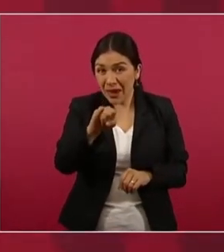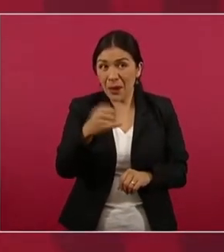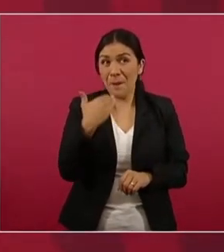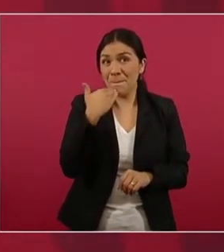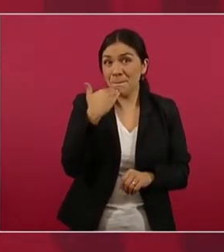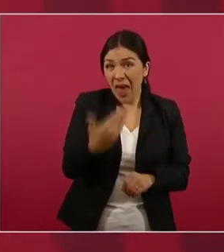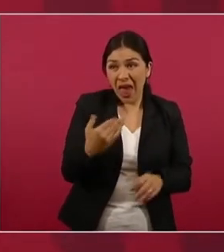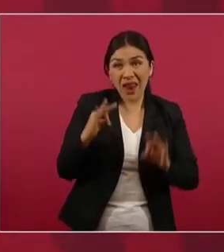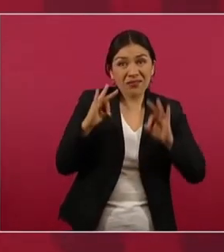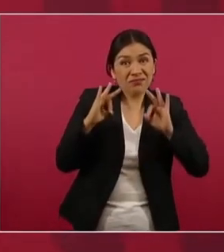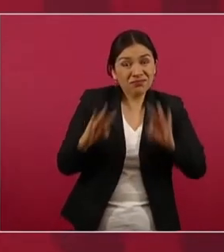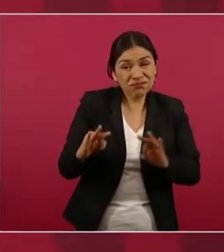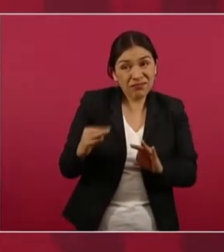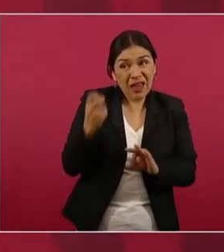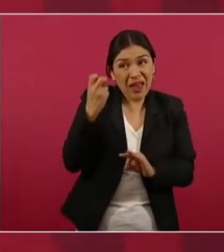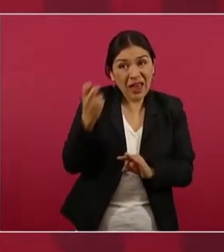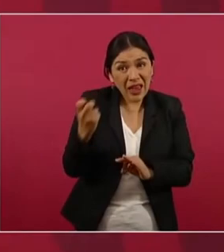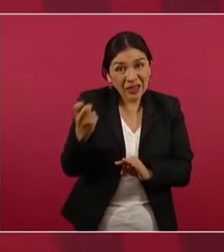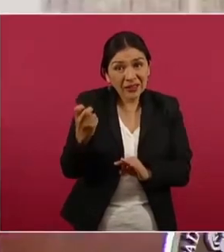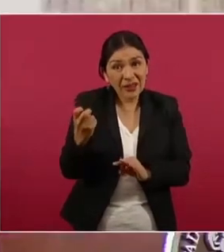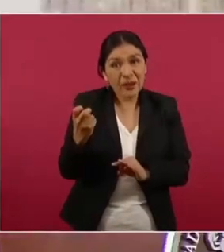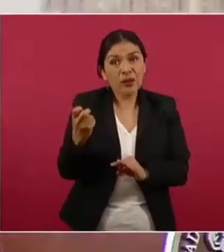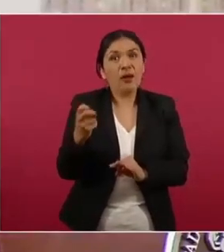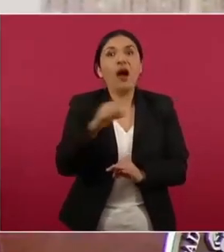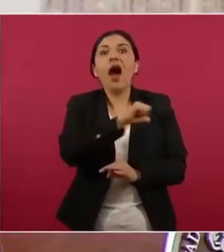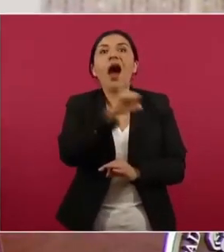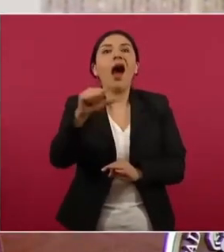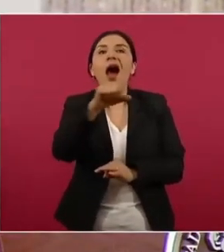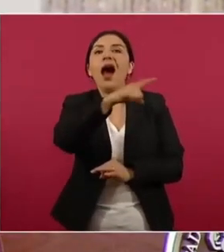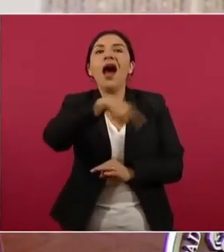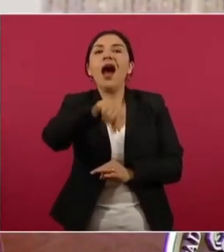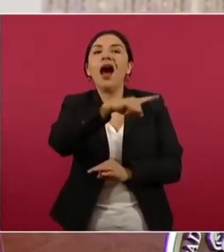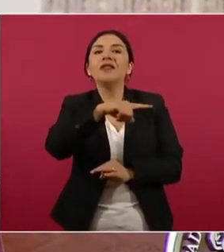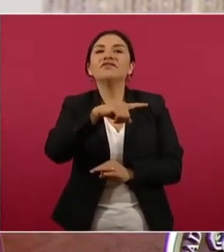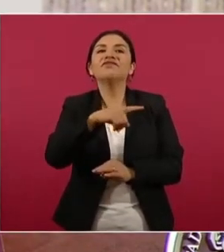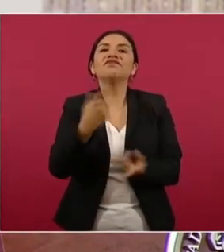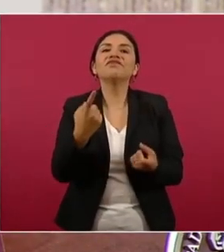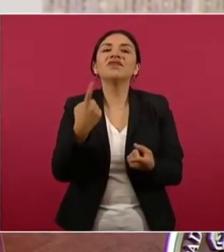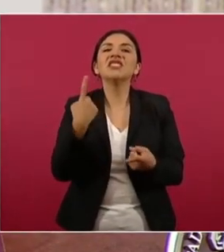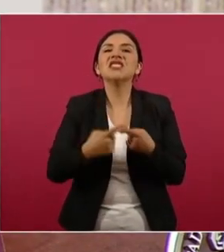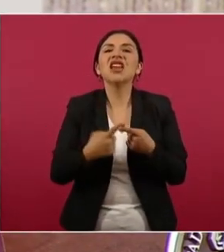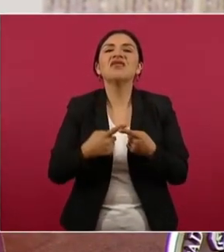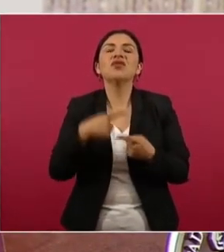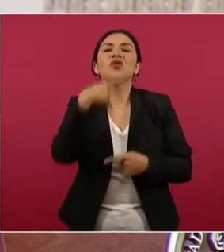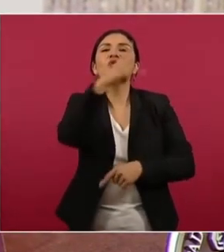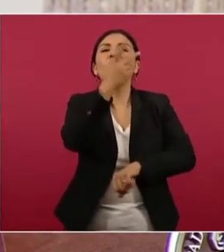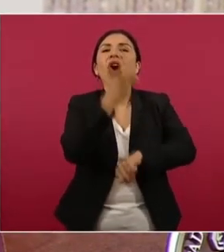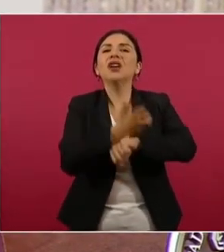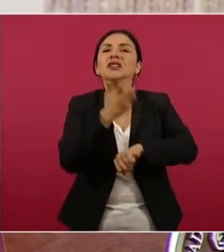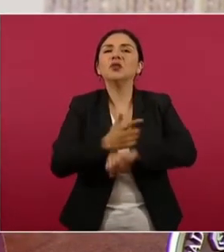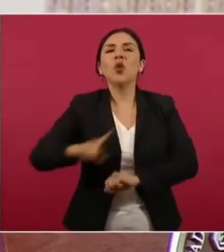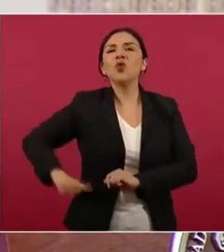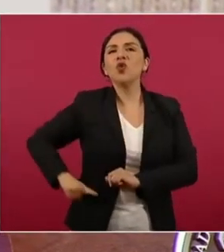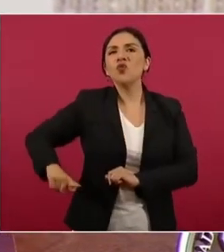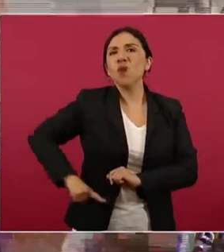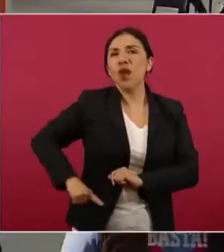hayan visto con buenos ojos, los de las agencias del gobierno estadounidense.